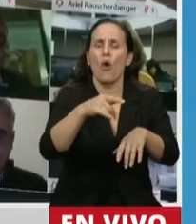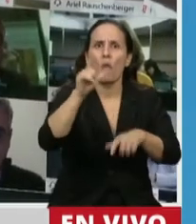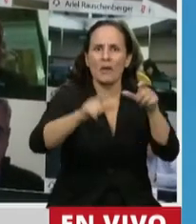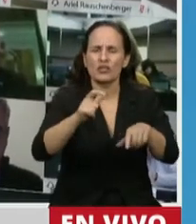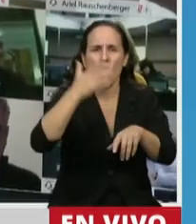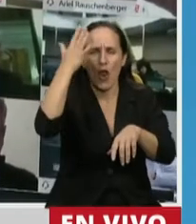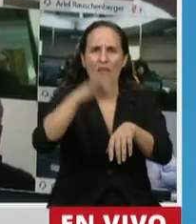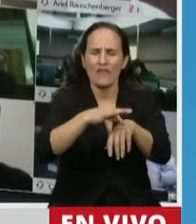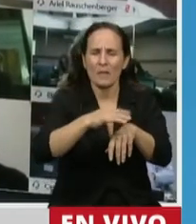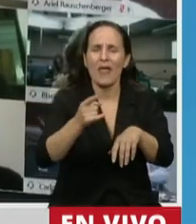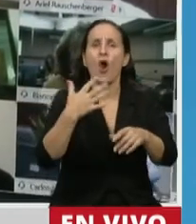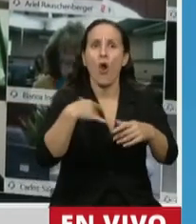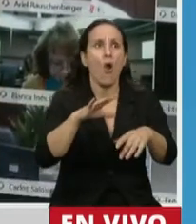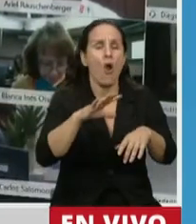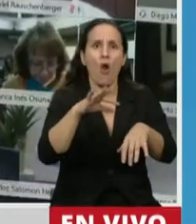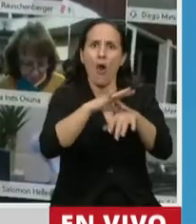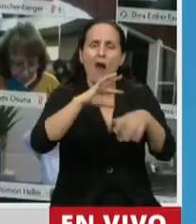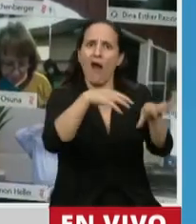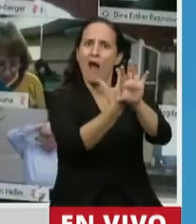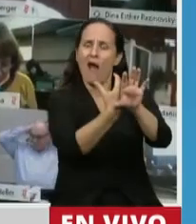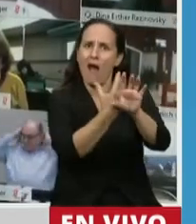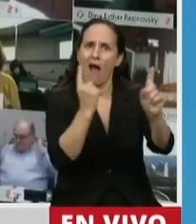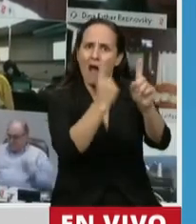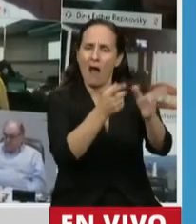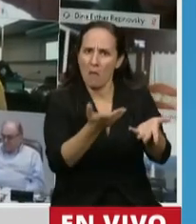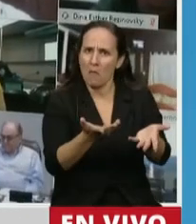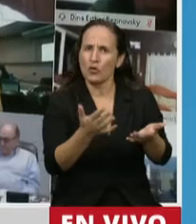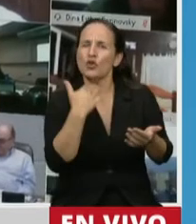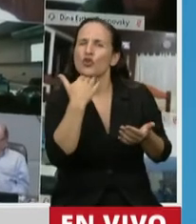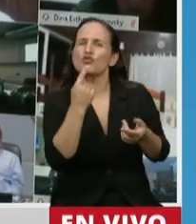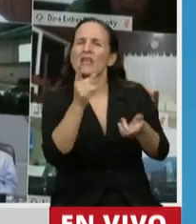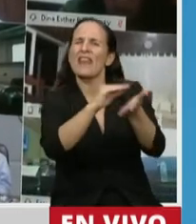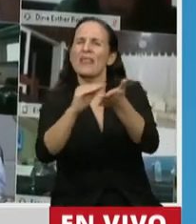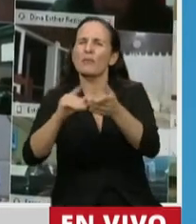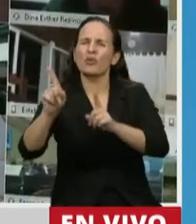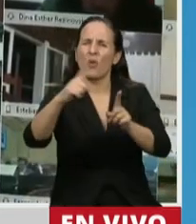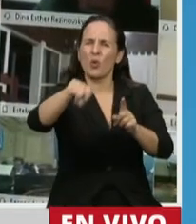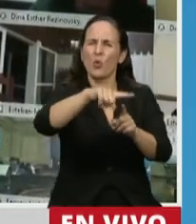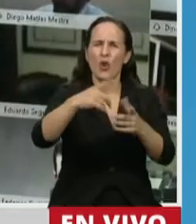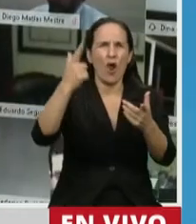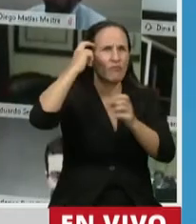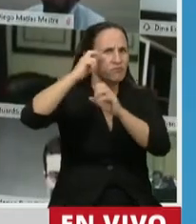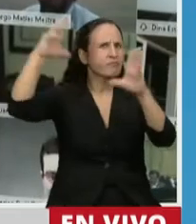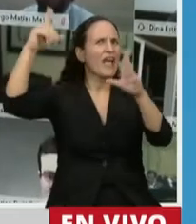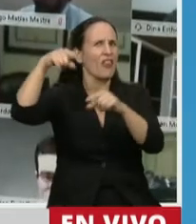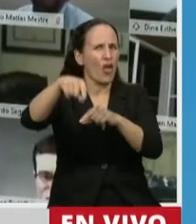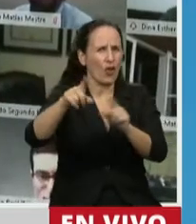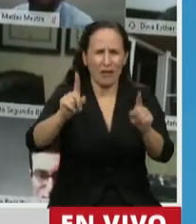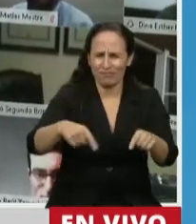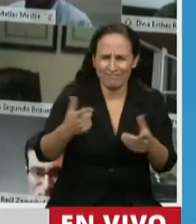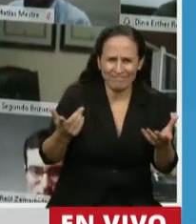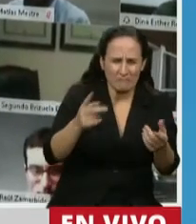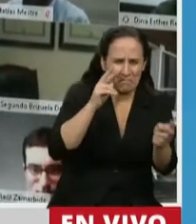la telemedicina, yo la verdad que hay diputados que ya no sé en qué lugar ideológico ponerlo, ¿no? Cuando uno